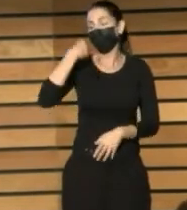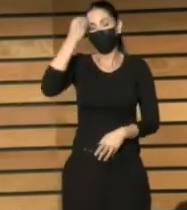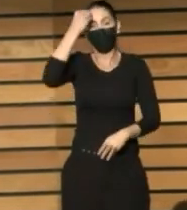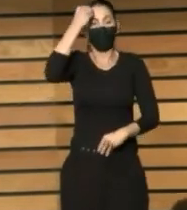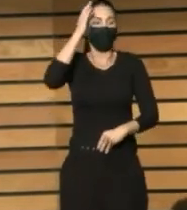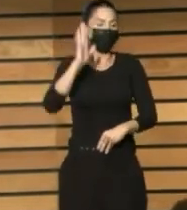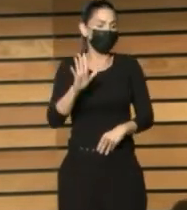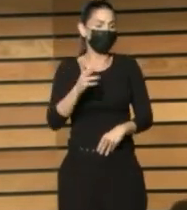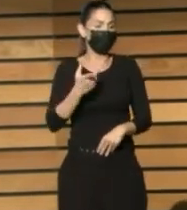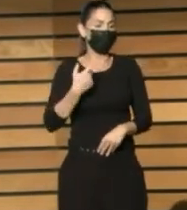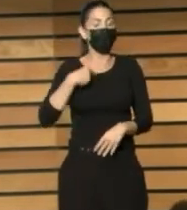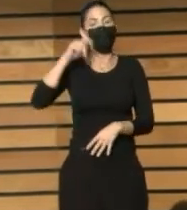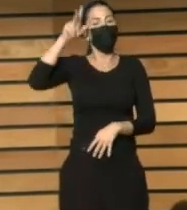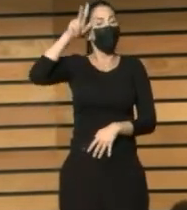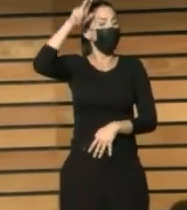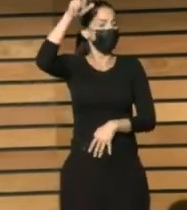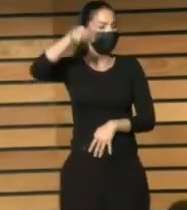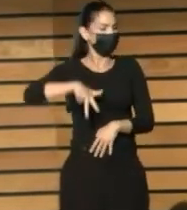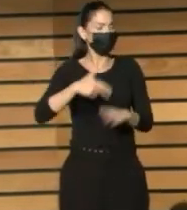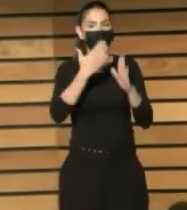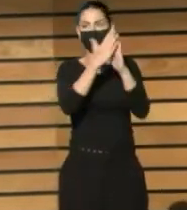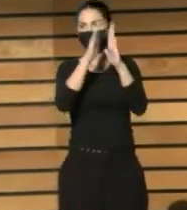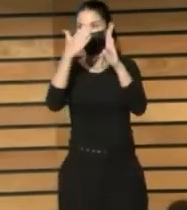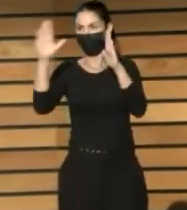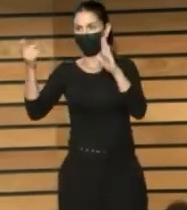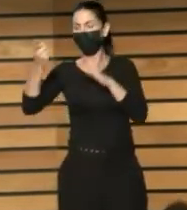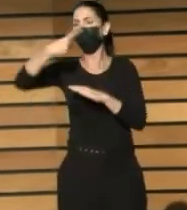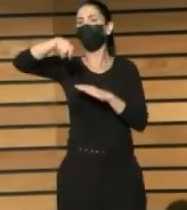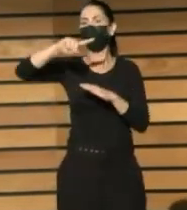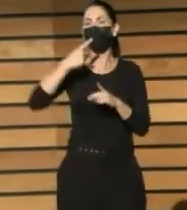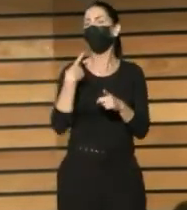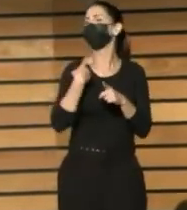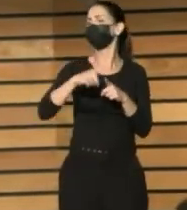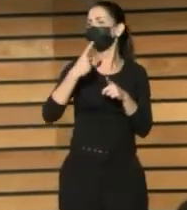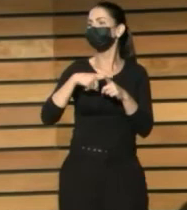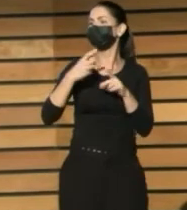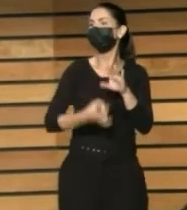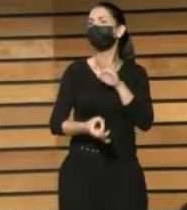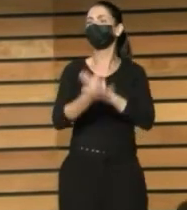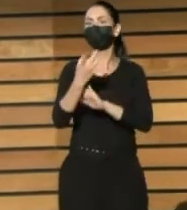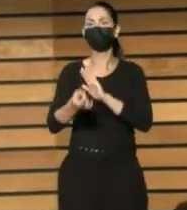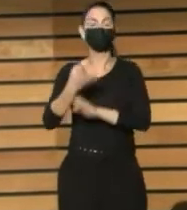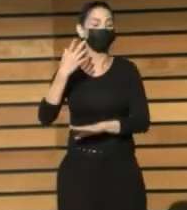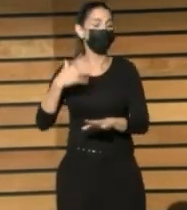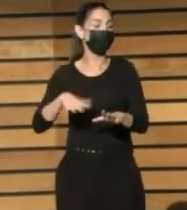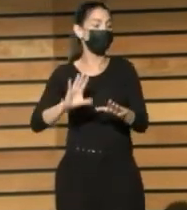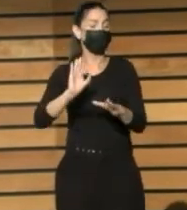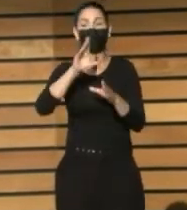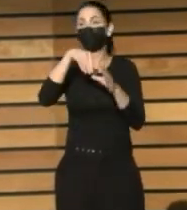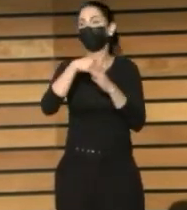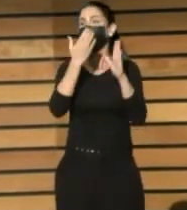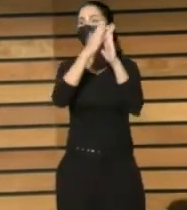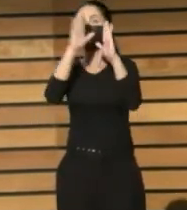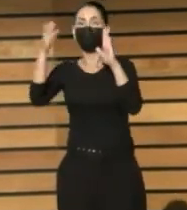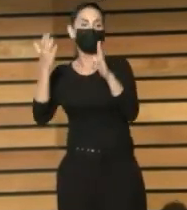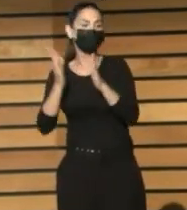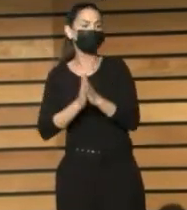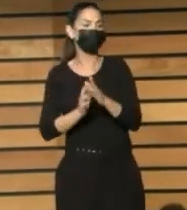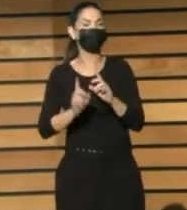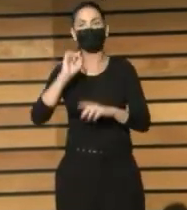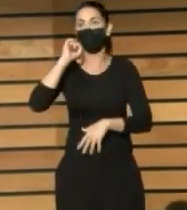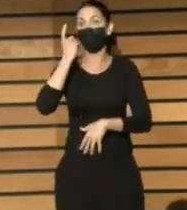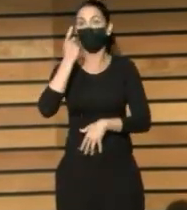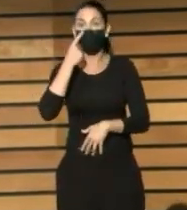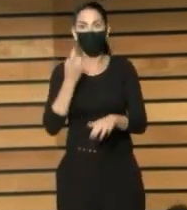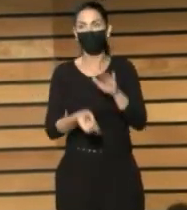que es un reconocimiento a las bibliotecas de la red que están haciendo muchas cosas, de una biblioteca que descubre o que aprende o que crea. Por ejemplo, un